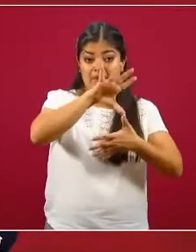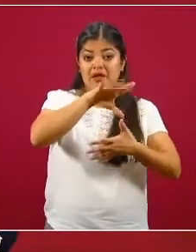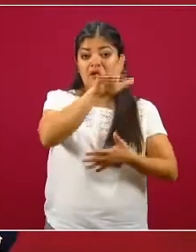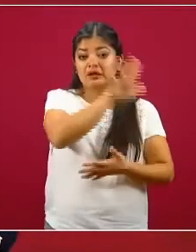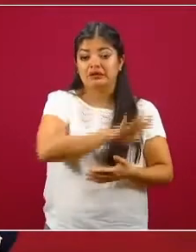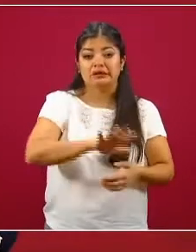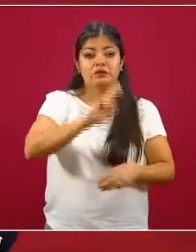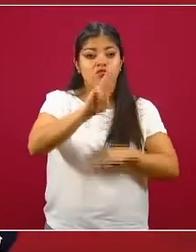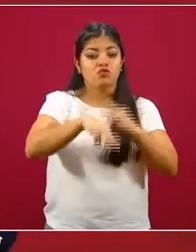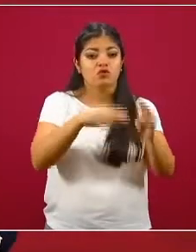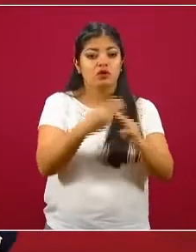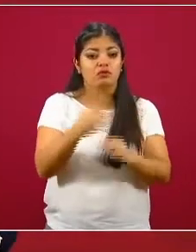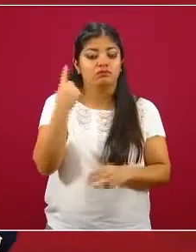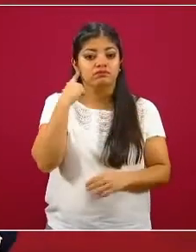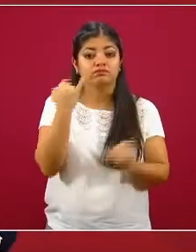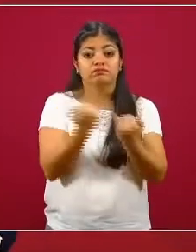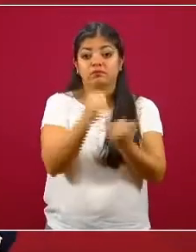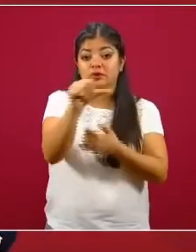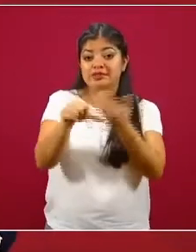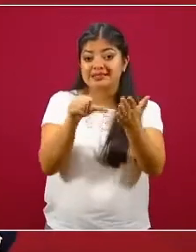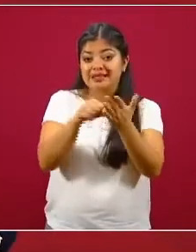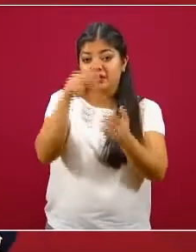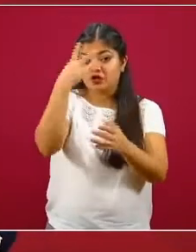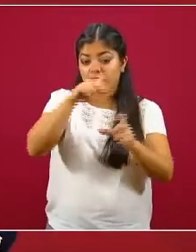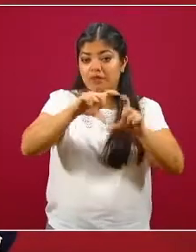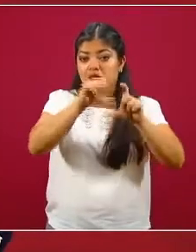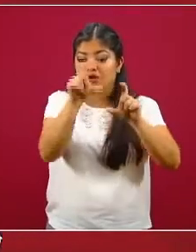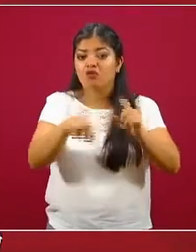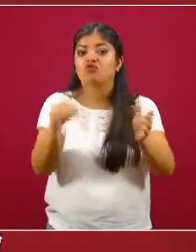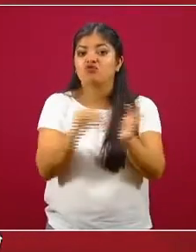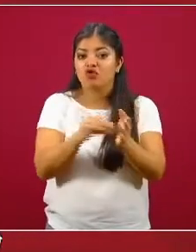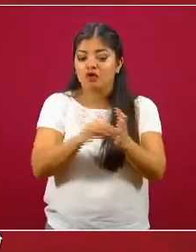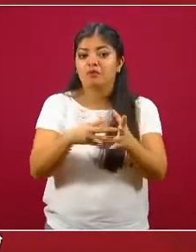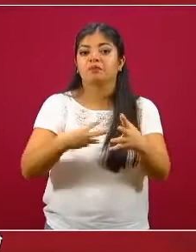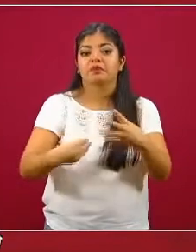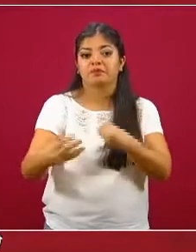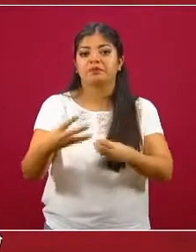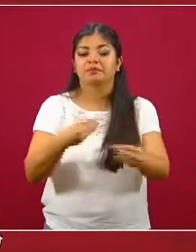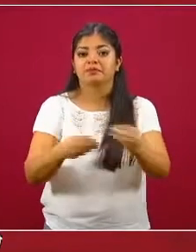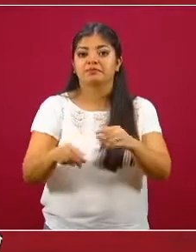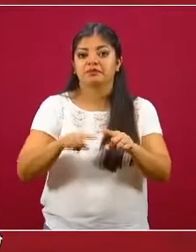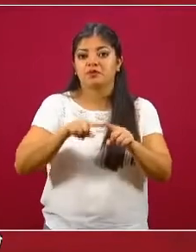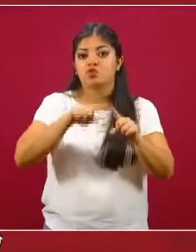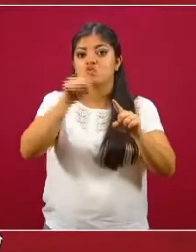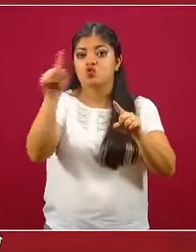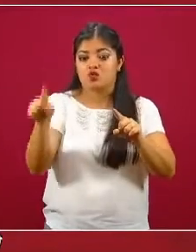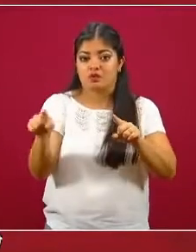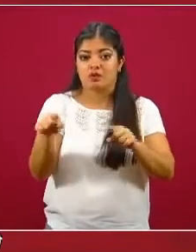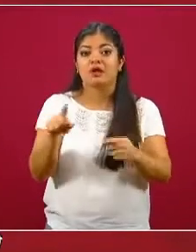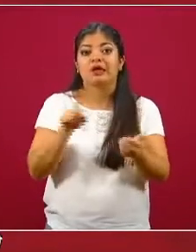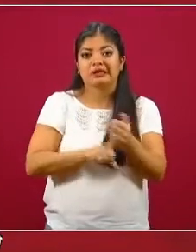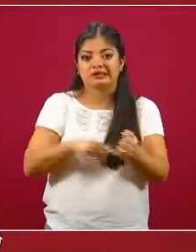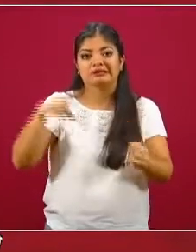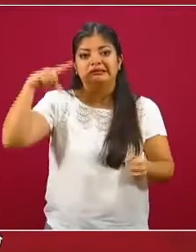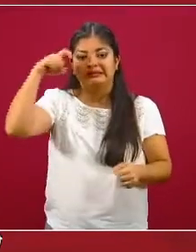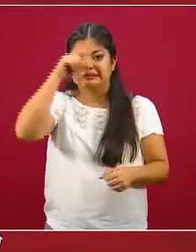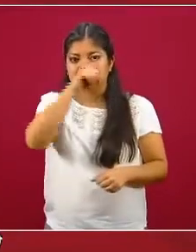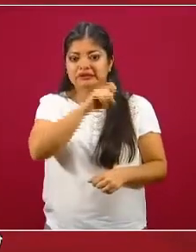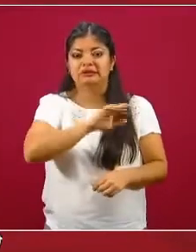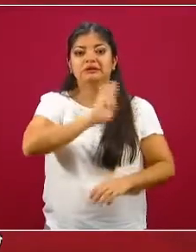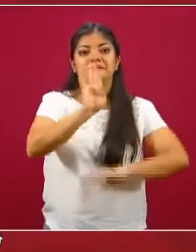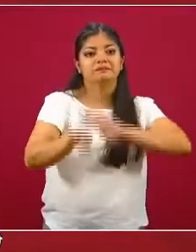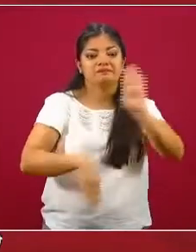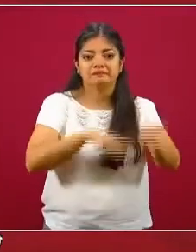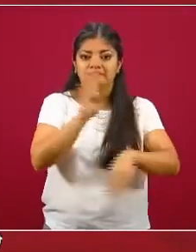epicentro mundial y en el Valle de México seguimos aún avanzando hacia la cima de la curva, con su trágica consecuencia de